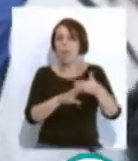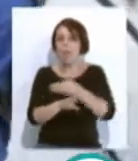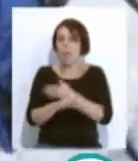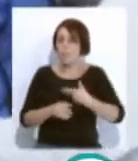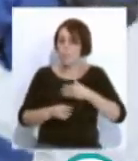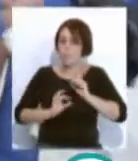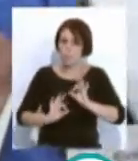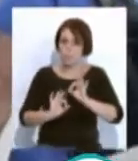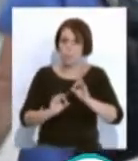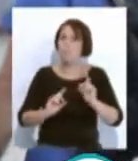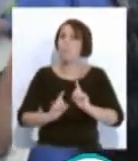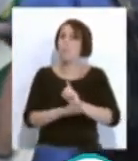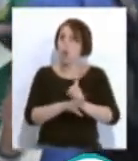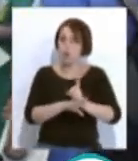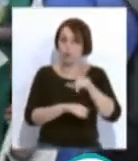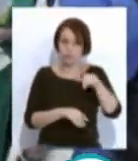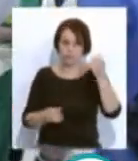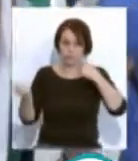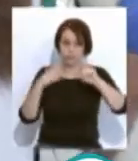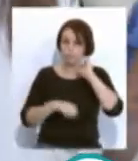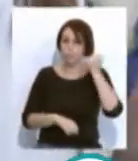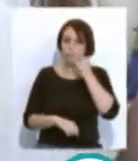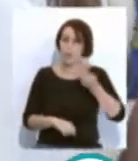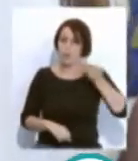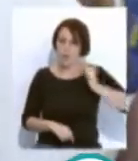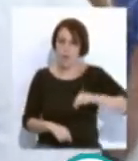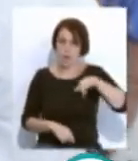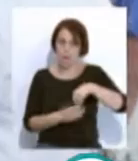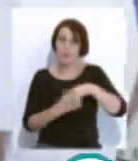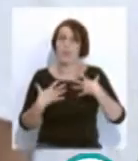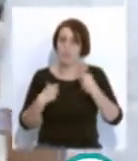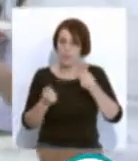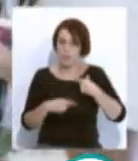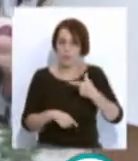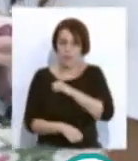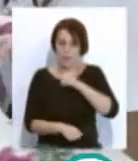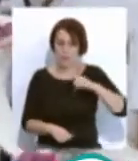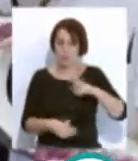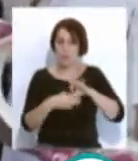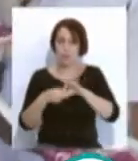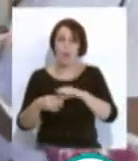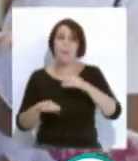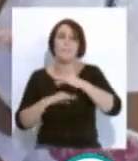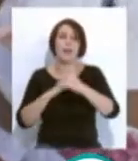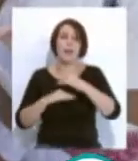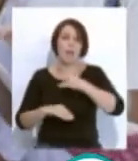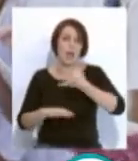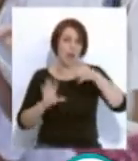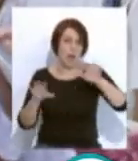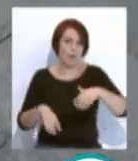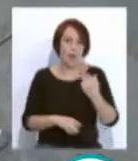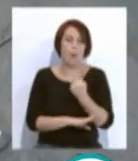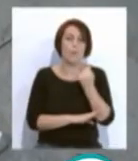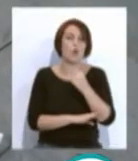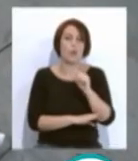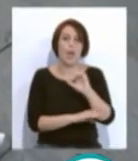Protagonizaron esta performance de protesta a profesionales de la sanidad independientes vinculados a la marea blanca gaditana con el apoyo de